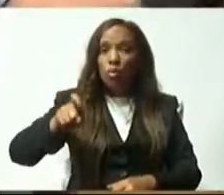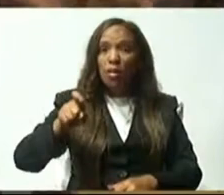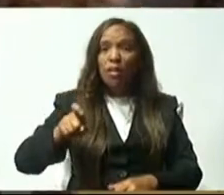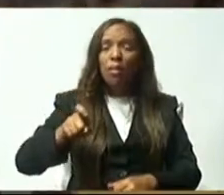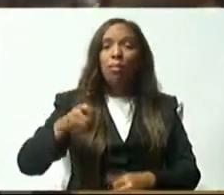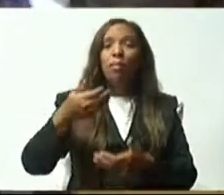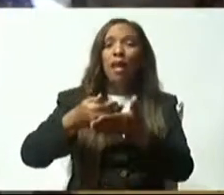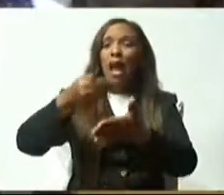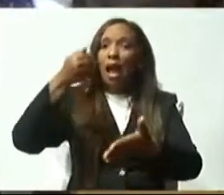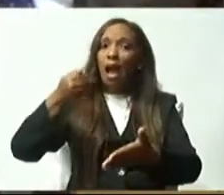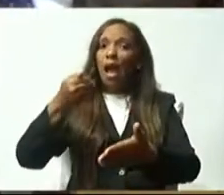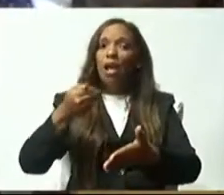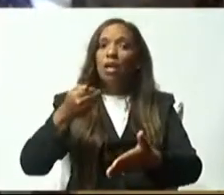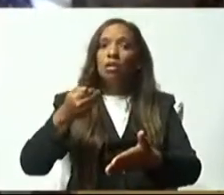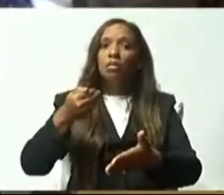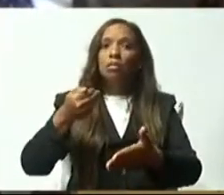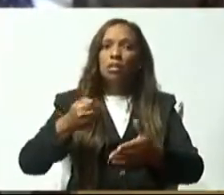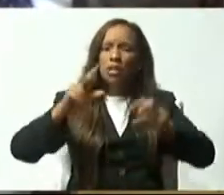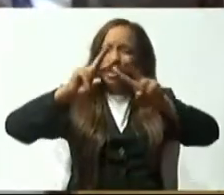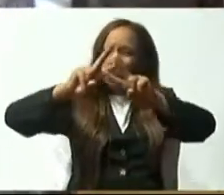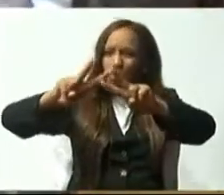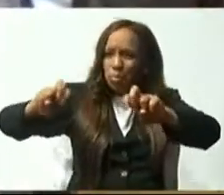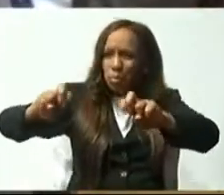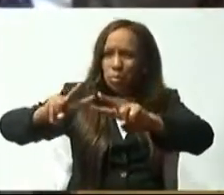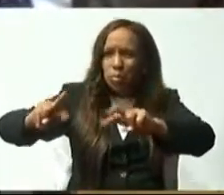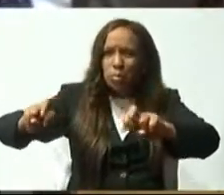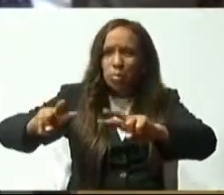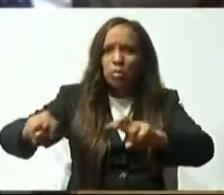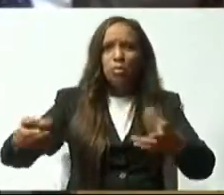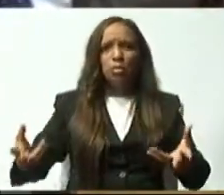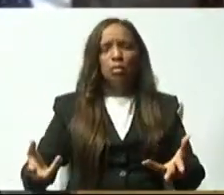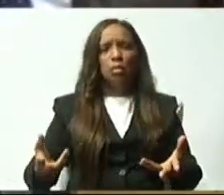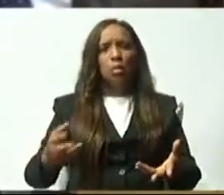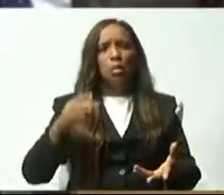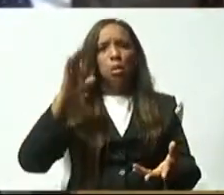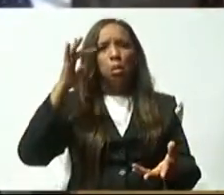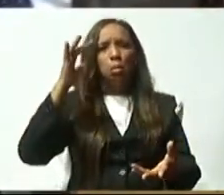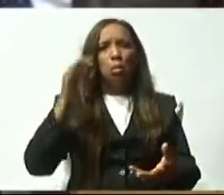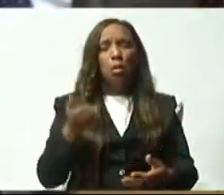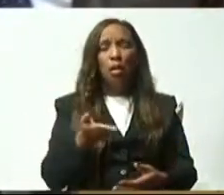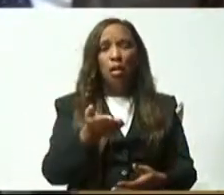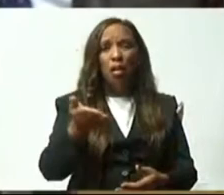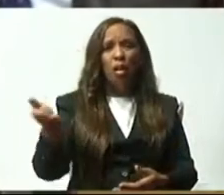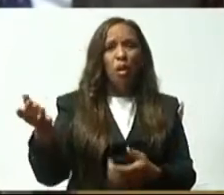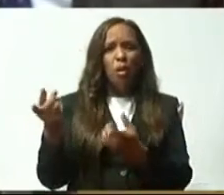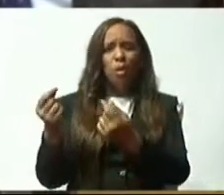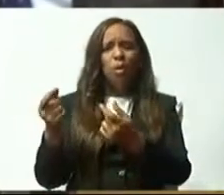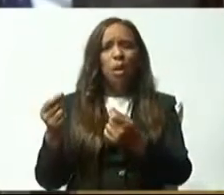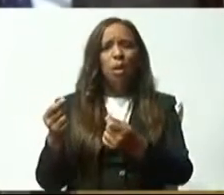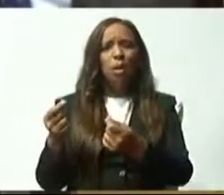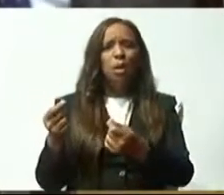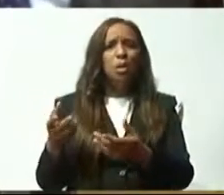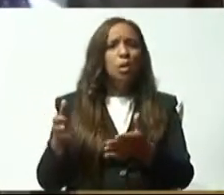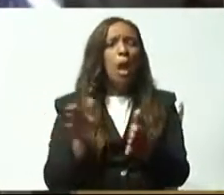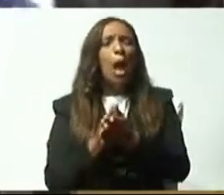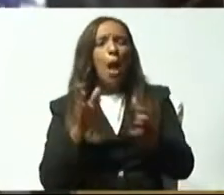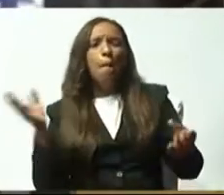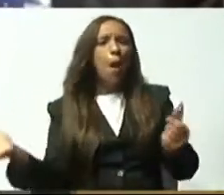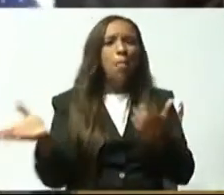Este Ministerio Público se ha convertido en un parlanchín y todos los procesos lo quiere llevar